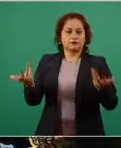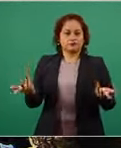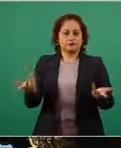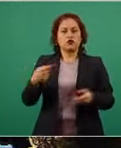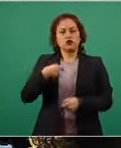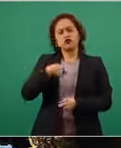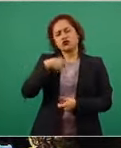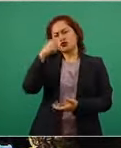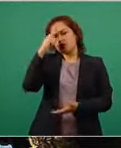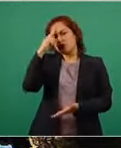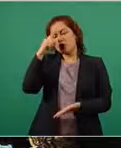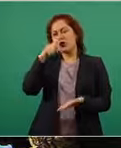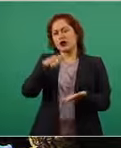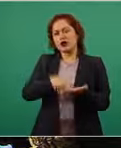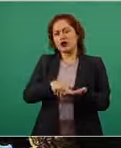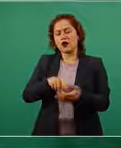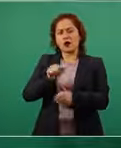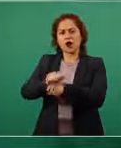la Argentina funcione de otro modo